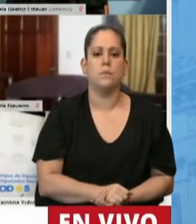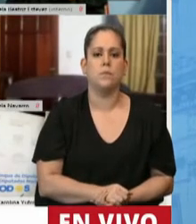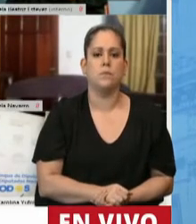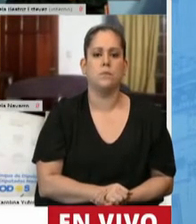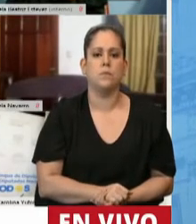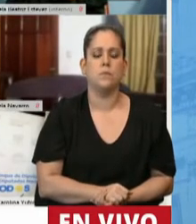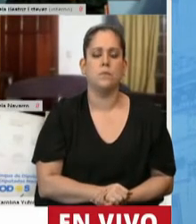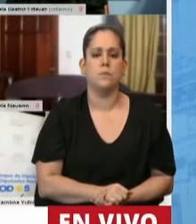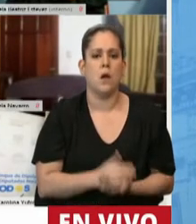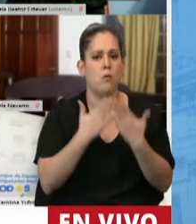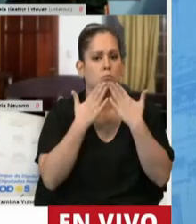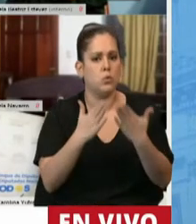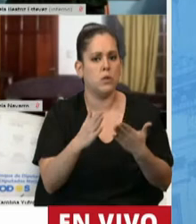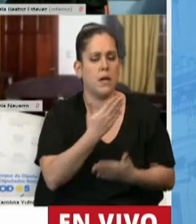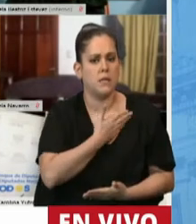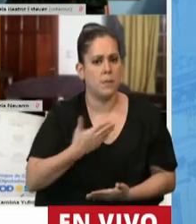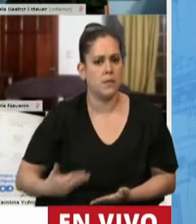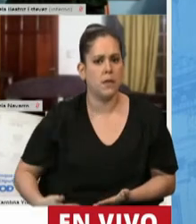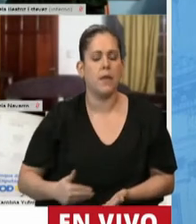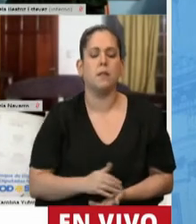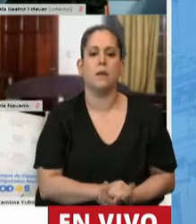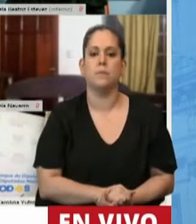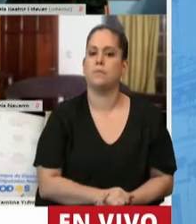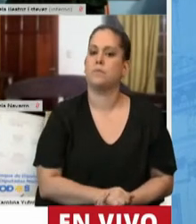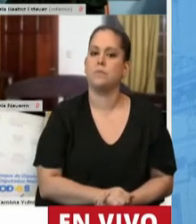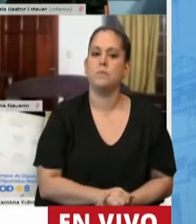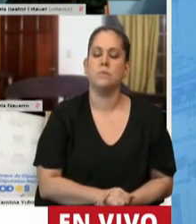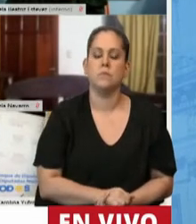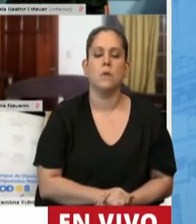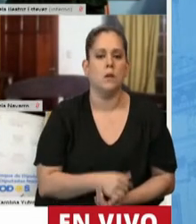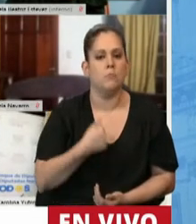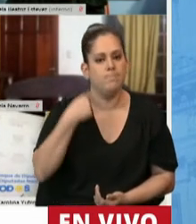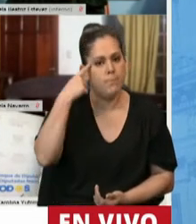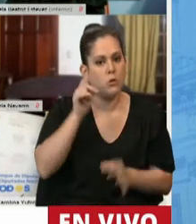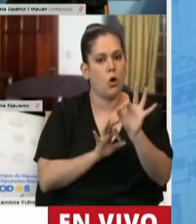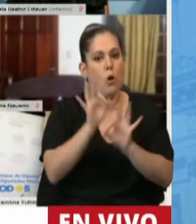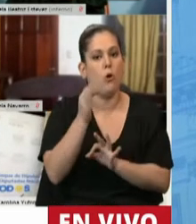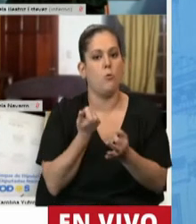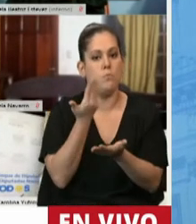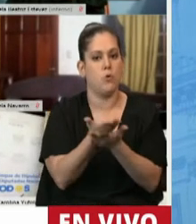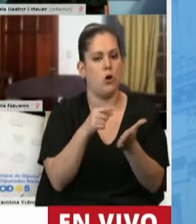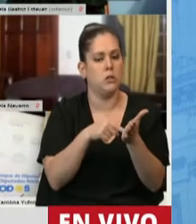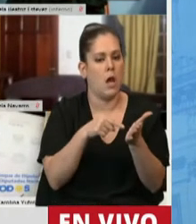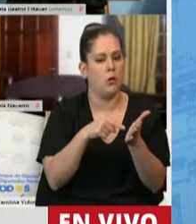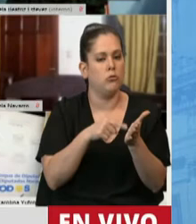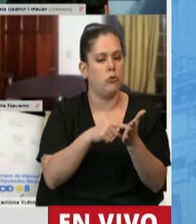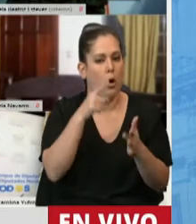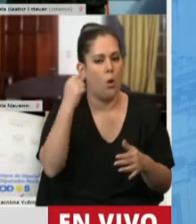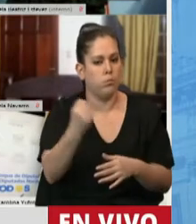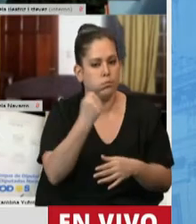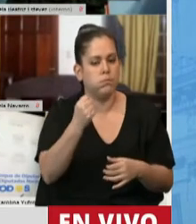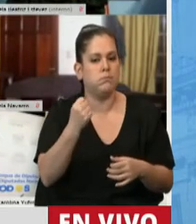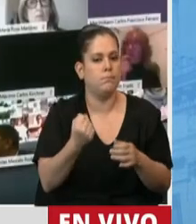Muchas gracias, Presidente. Considero que este proyecto que busca la creación de una campaña